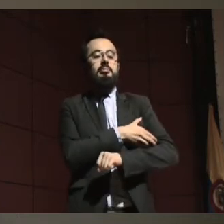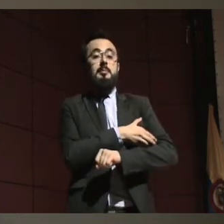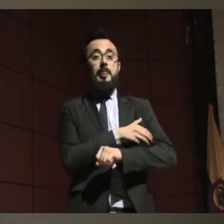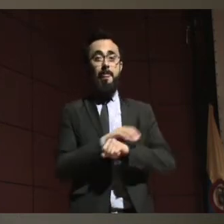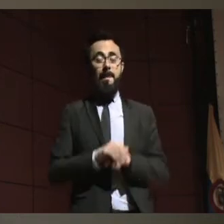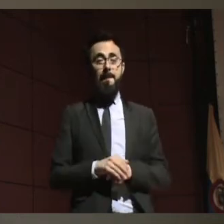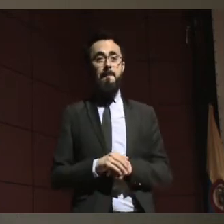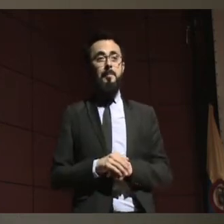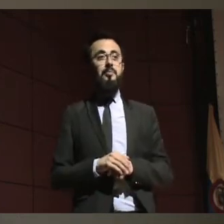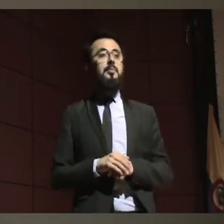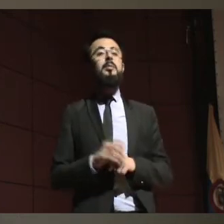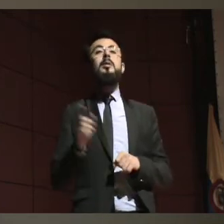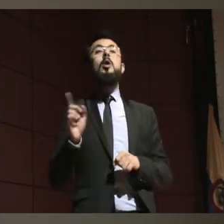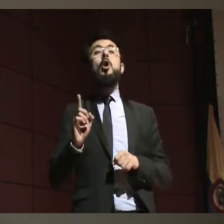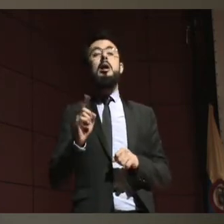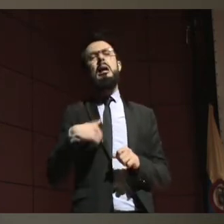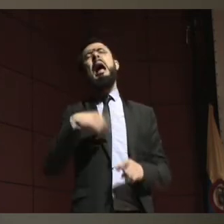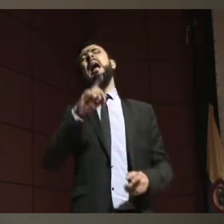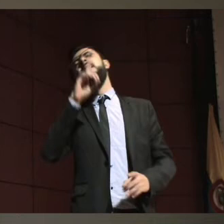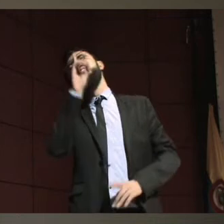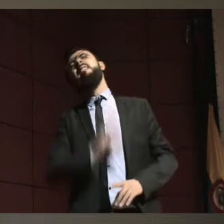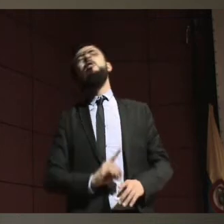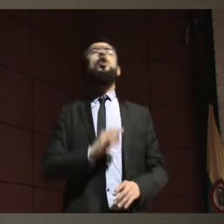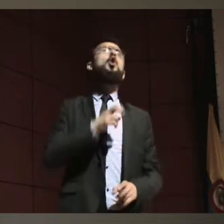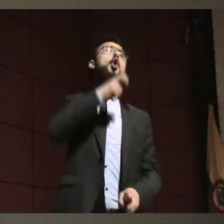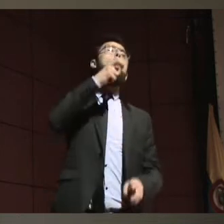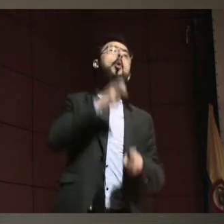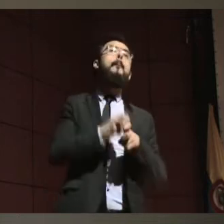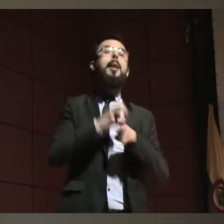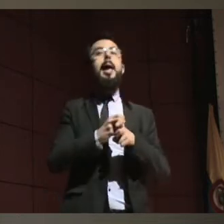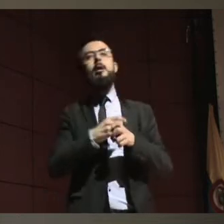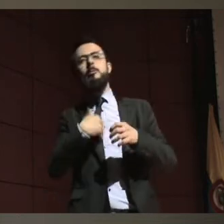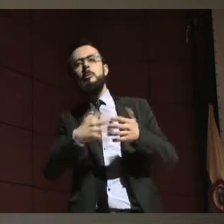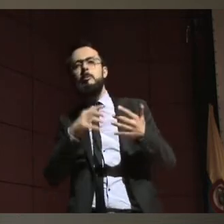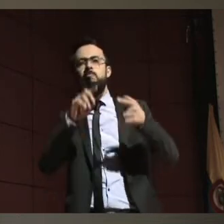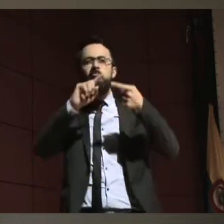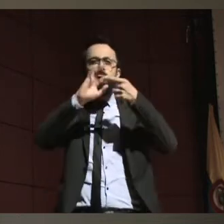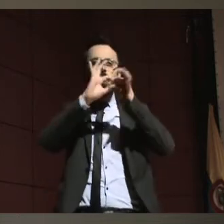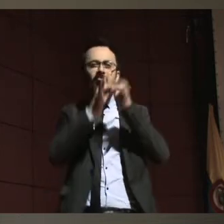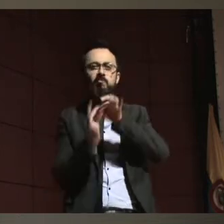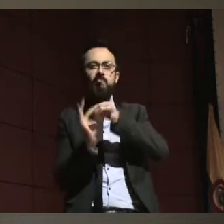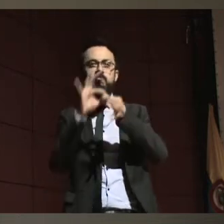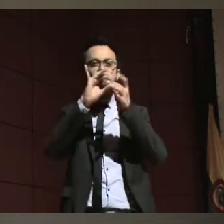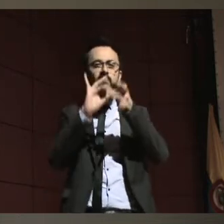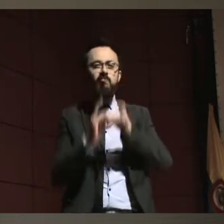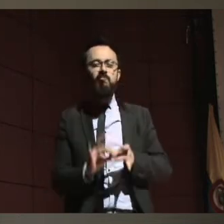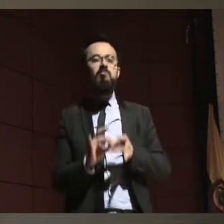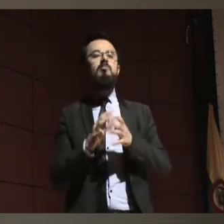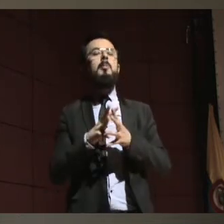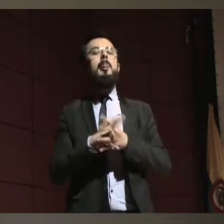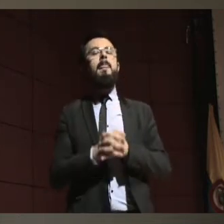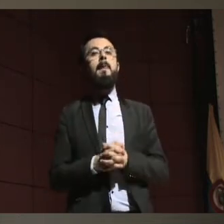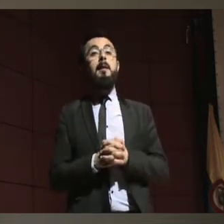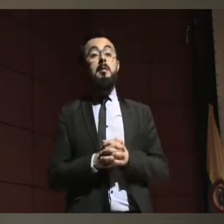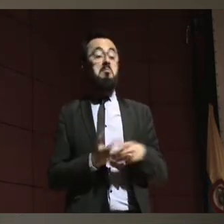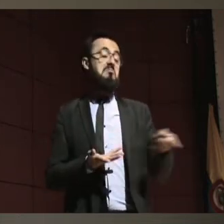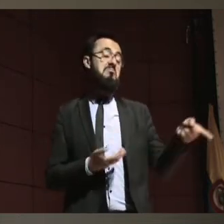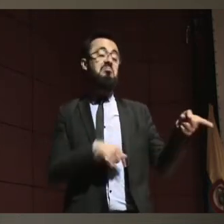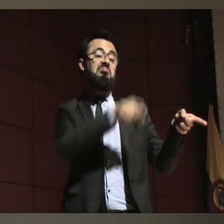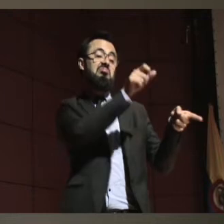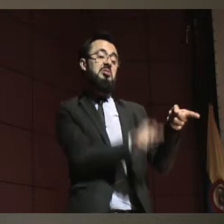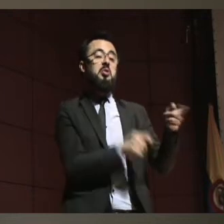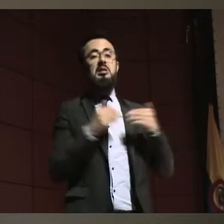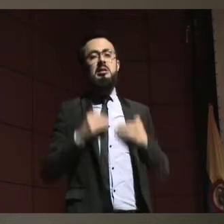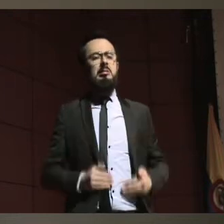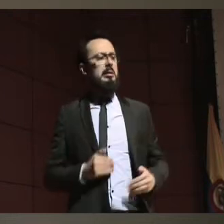en el punto de que es un elemento complejo y muchas veces desde aquí es que miramos que una persona con discapacidad no ha generado